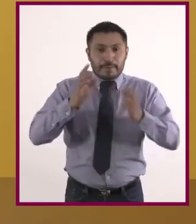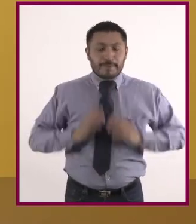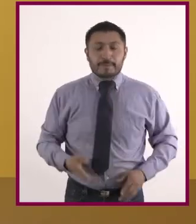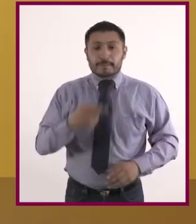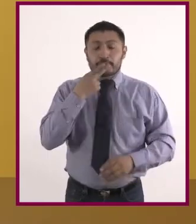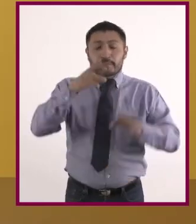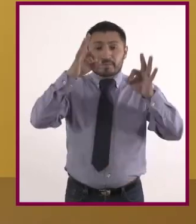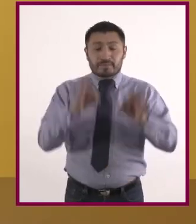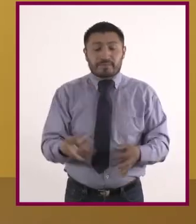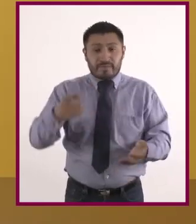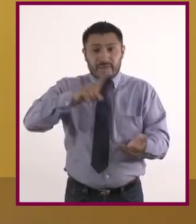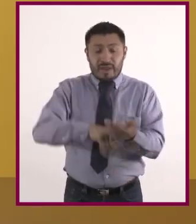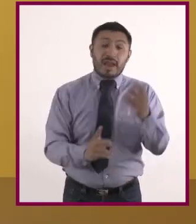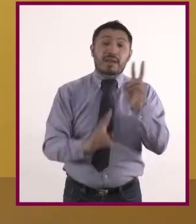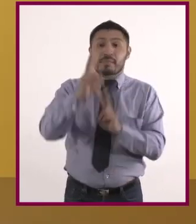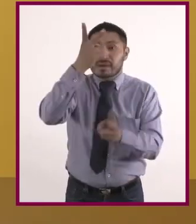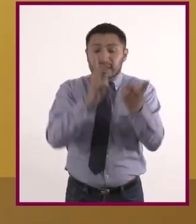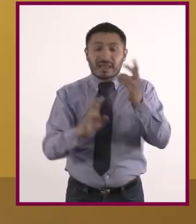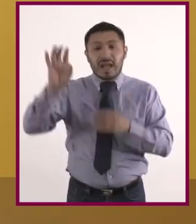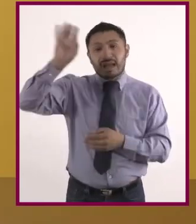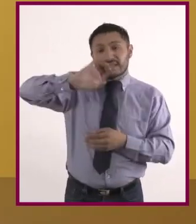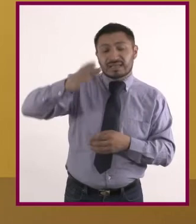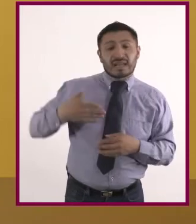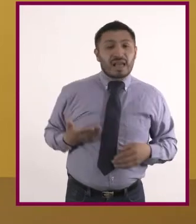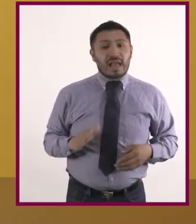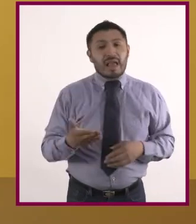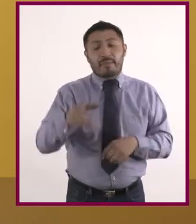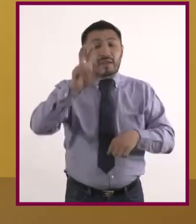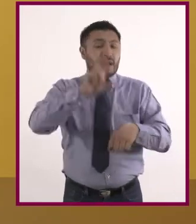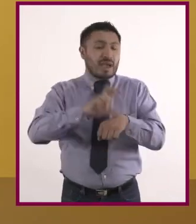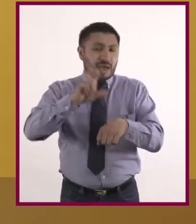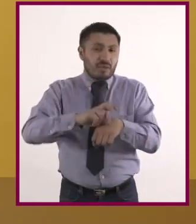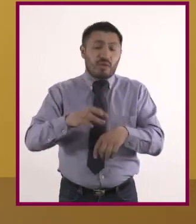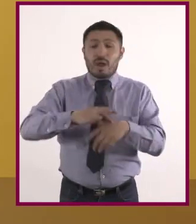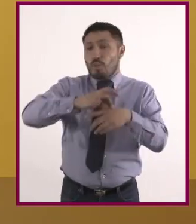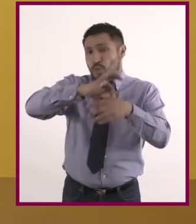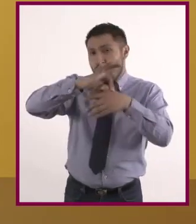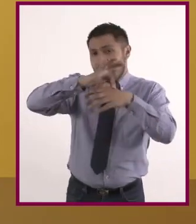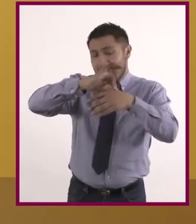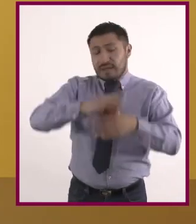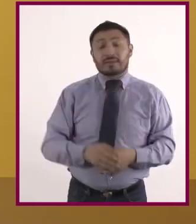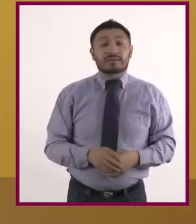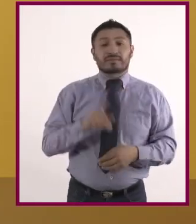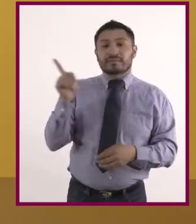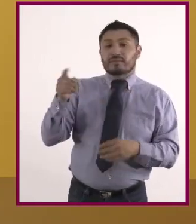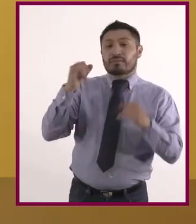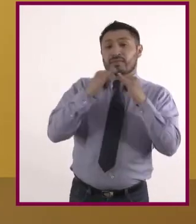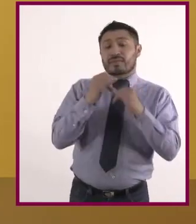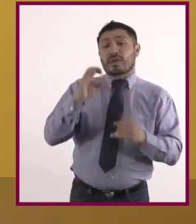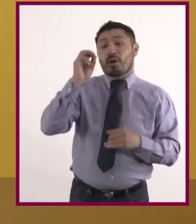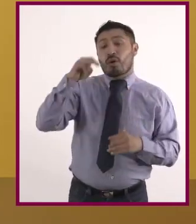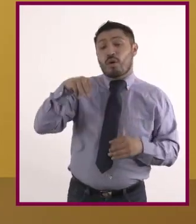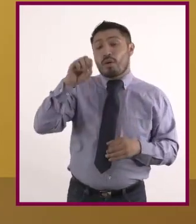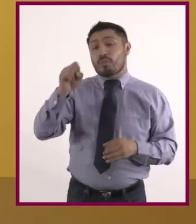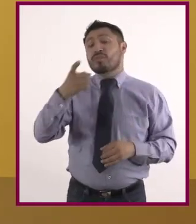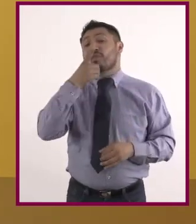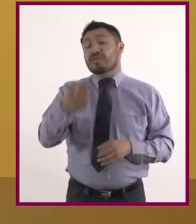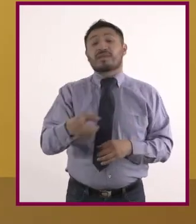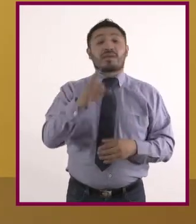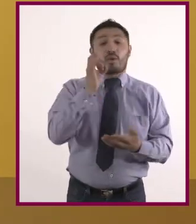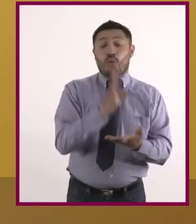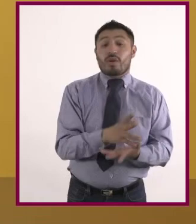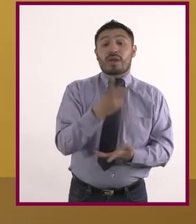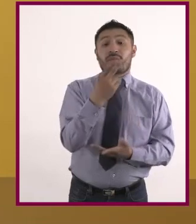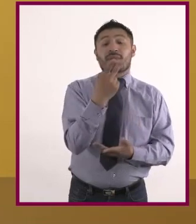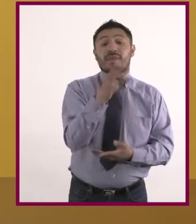semillas, vegetales, cereales, pescados, huevo y carne. La Organización Mundial de la Salud recomienda que tan solo el